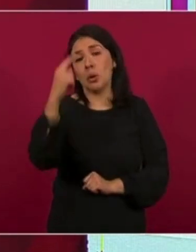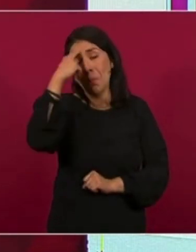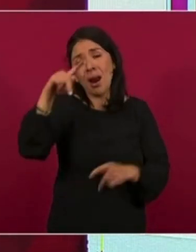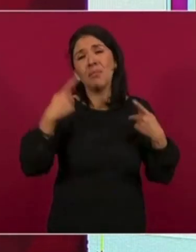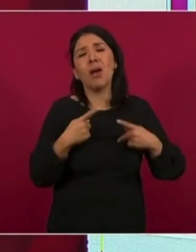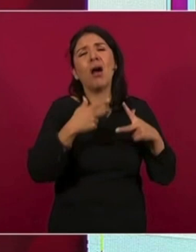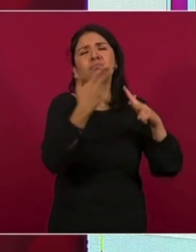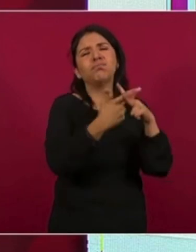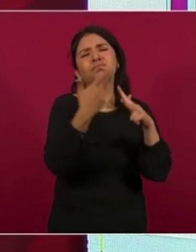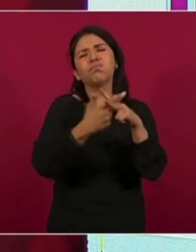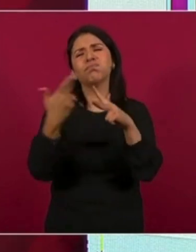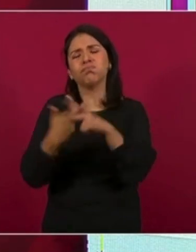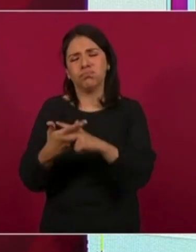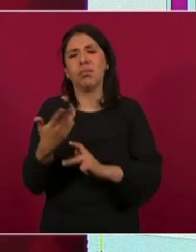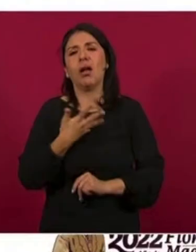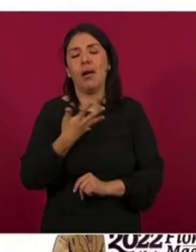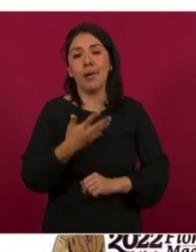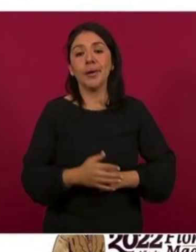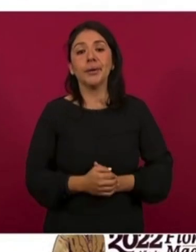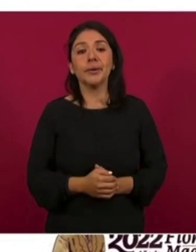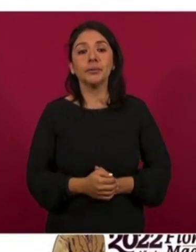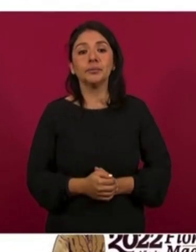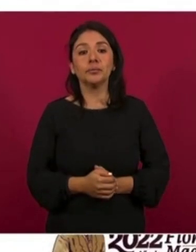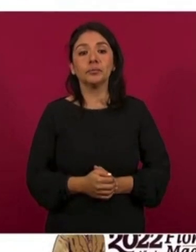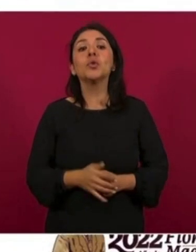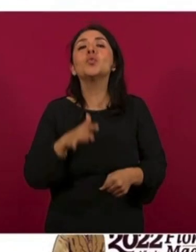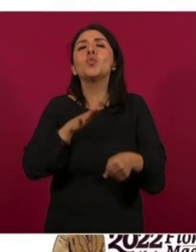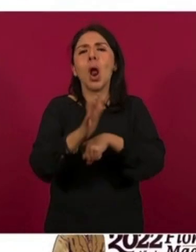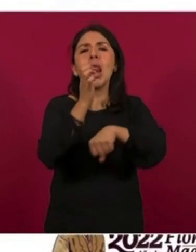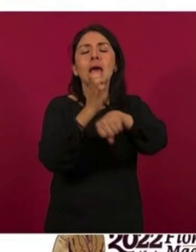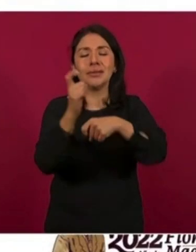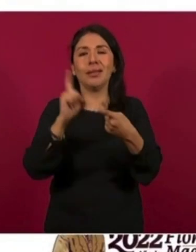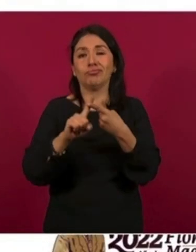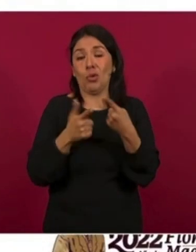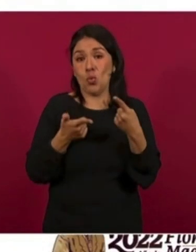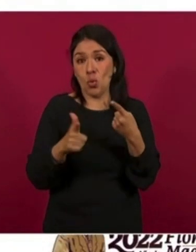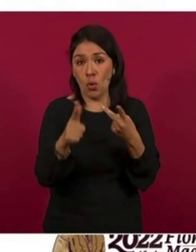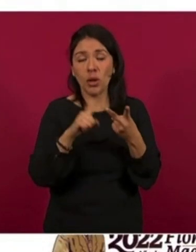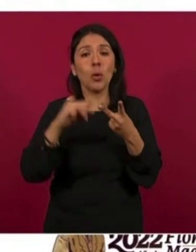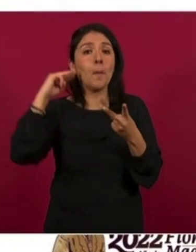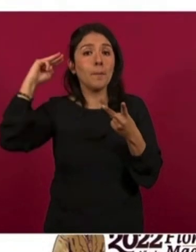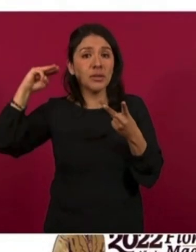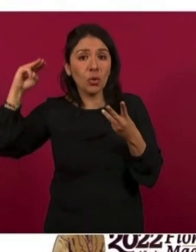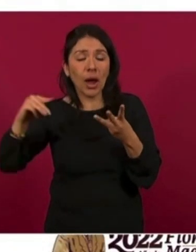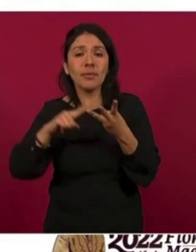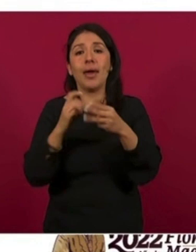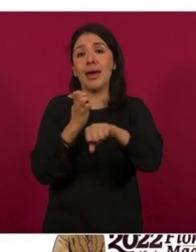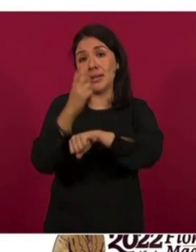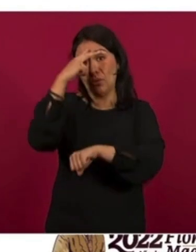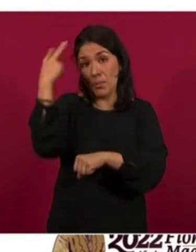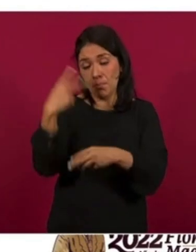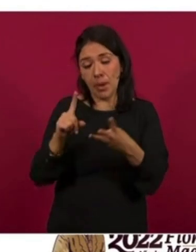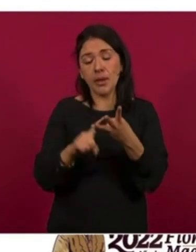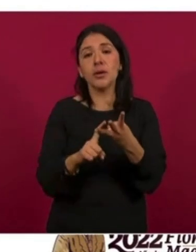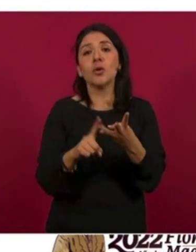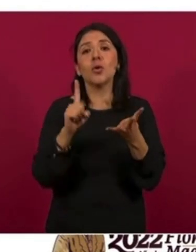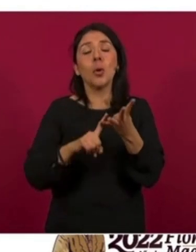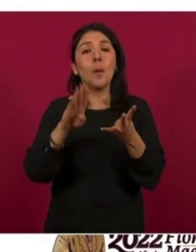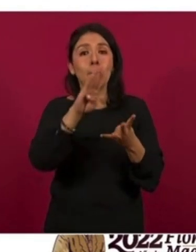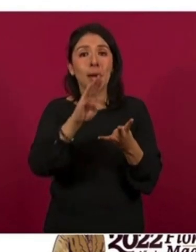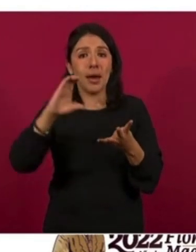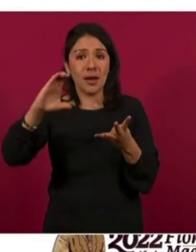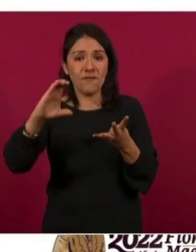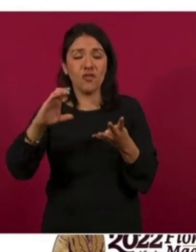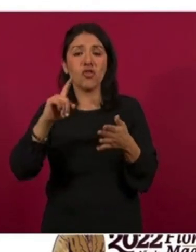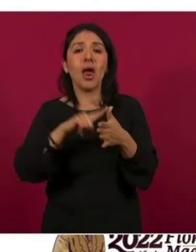homicidios dolosos. Ellos son Guanajuato, Michoacán, Estado de México, Baja